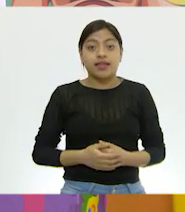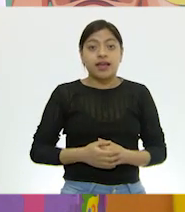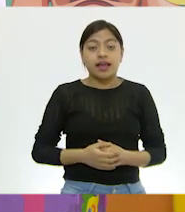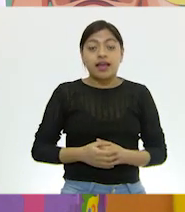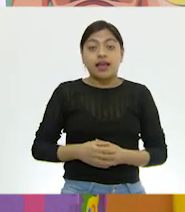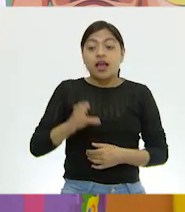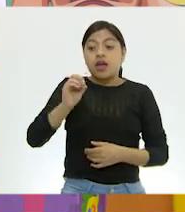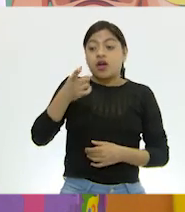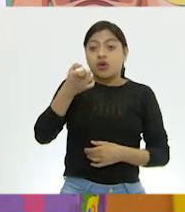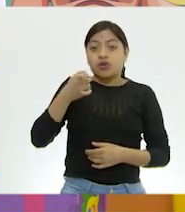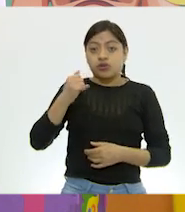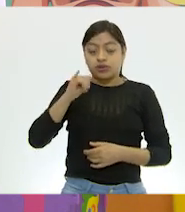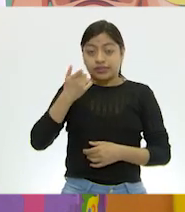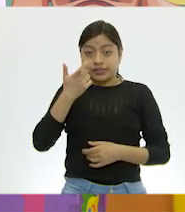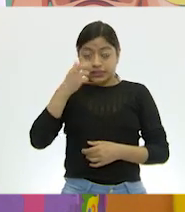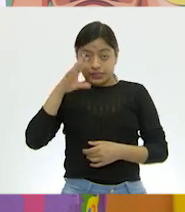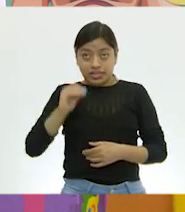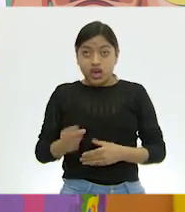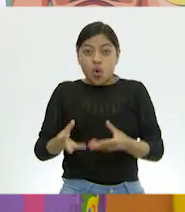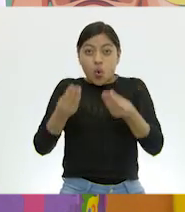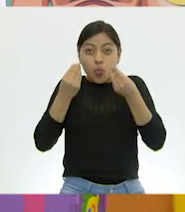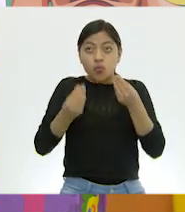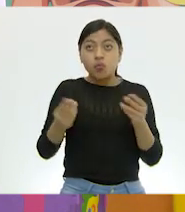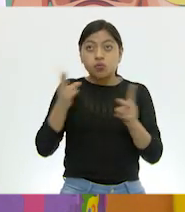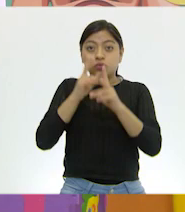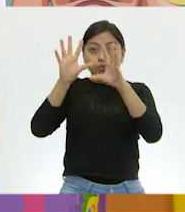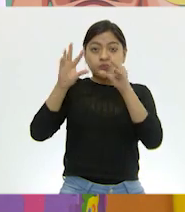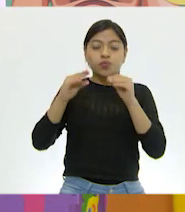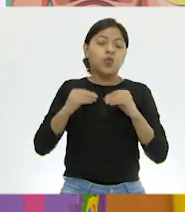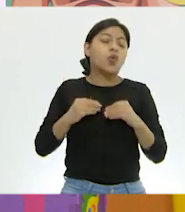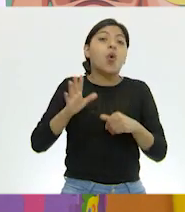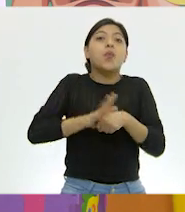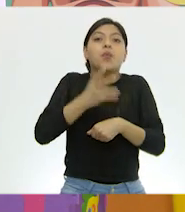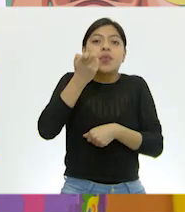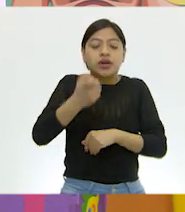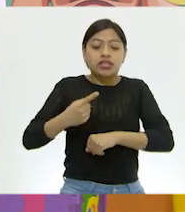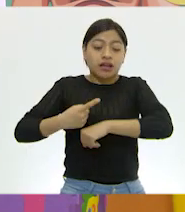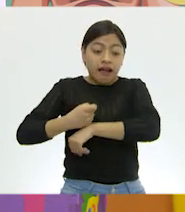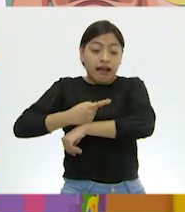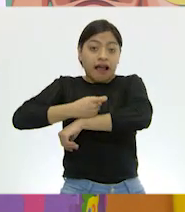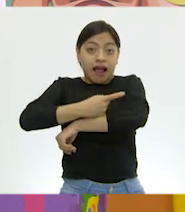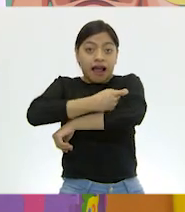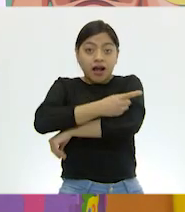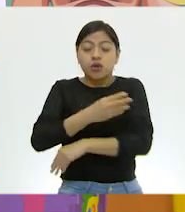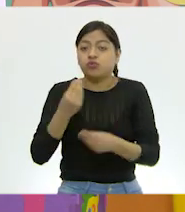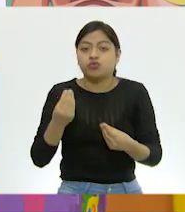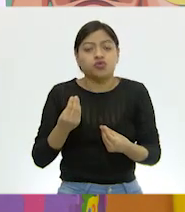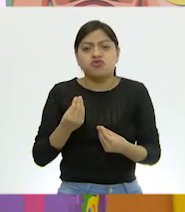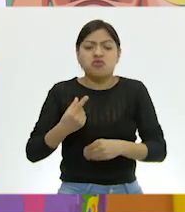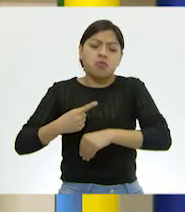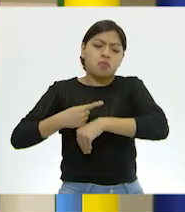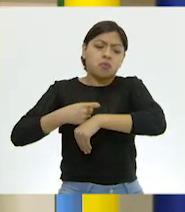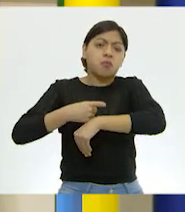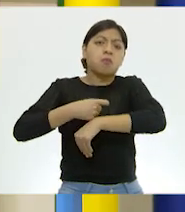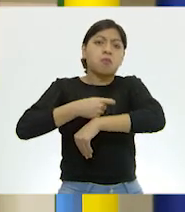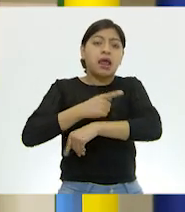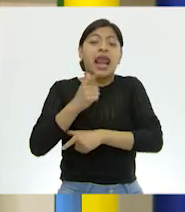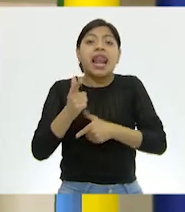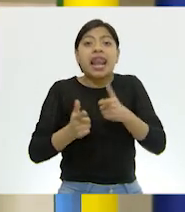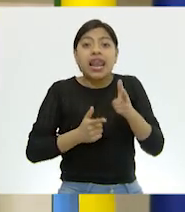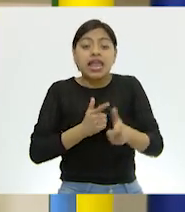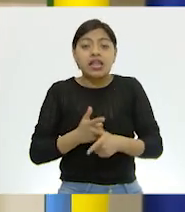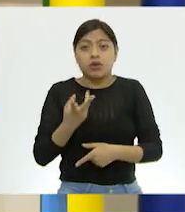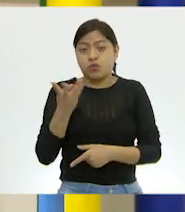oxígeno a su cuerpo con este proceso y por eso requieren no moverse tanto y no gastar tanta energía. claro, sí. A menor